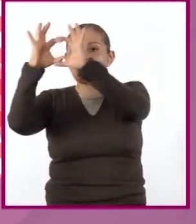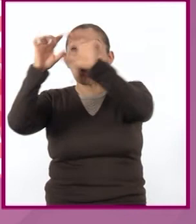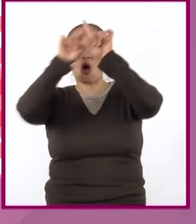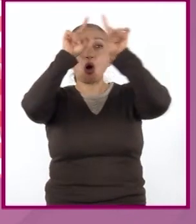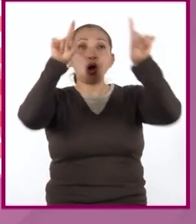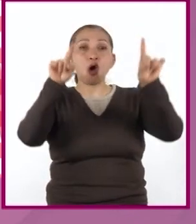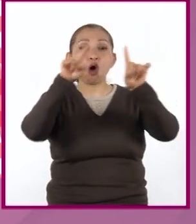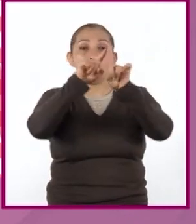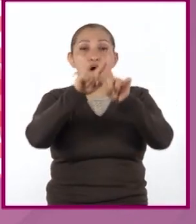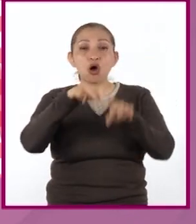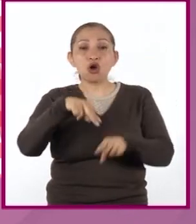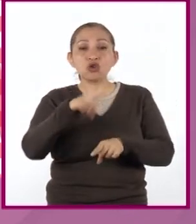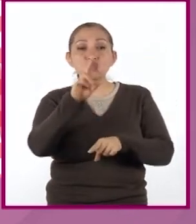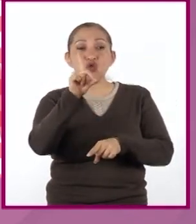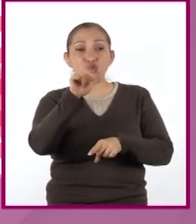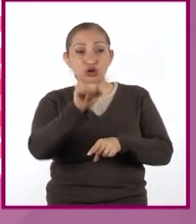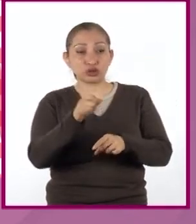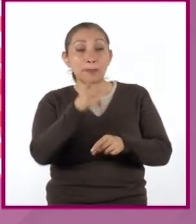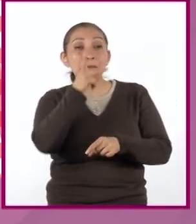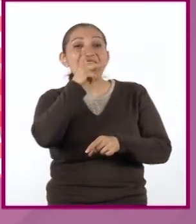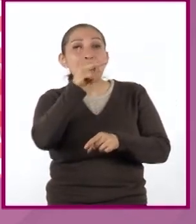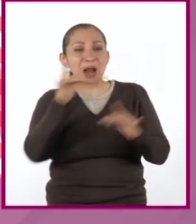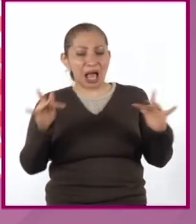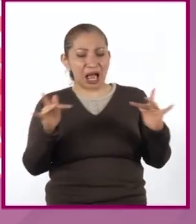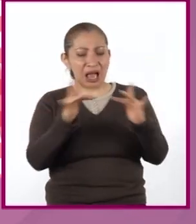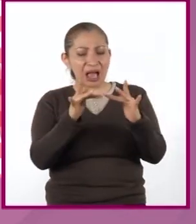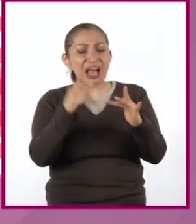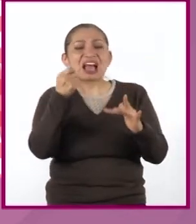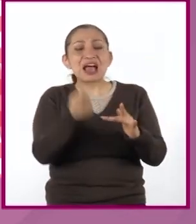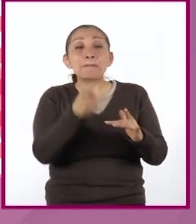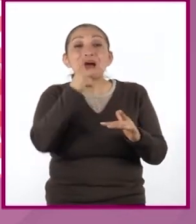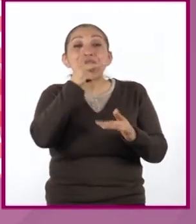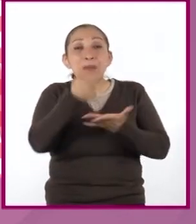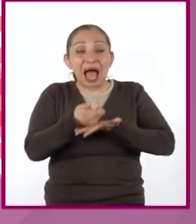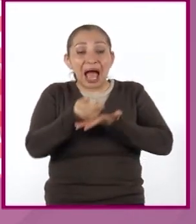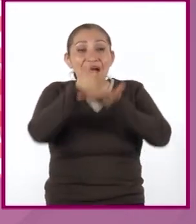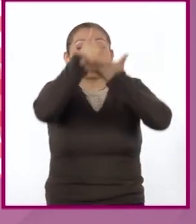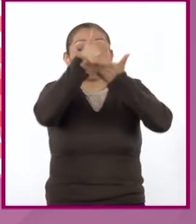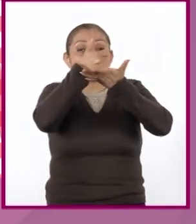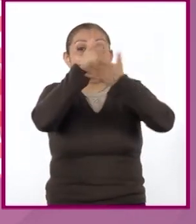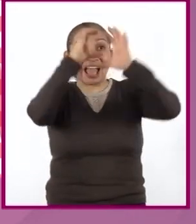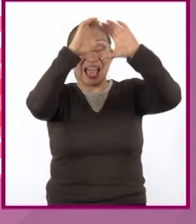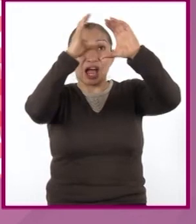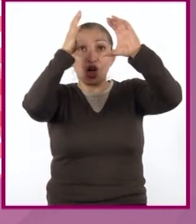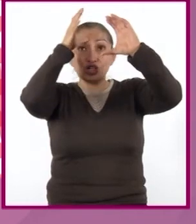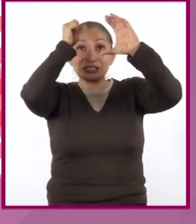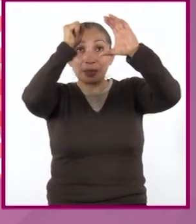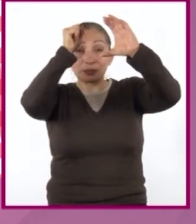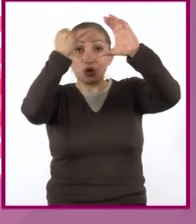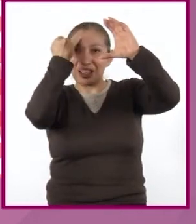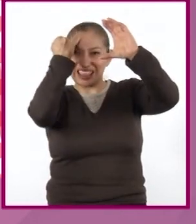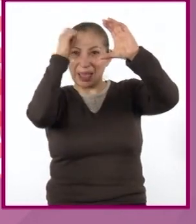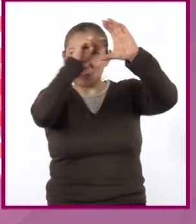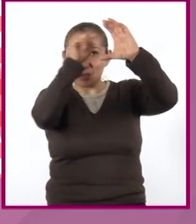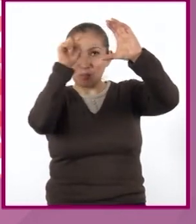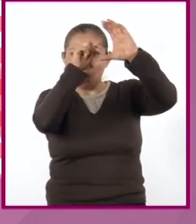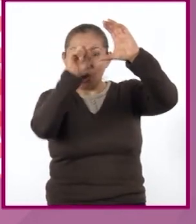llamados nodos. Palabras de enlace. Son aquellas que permiten, junto con el concepto o la idea, construir